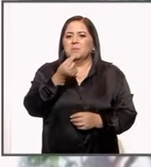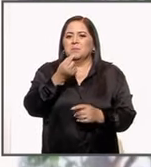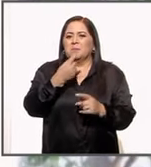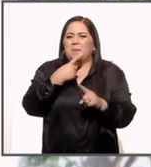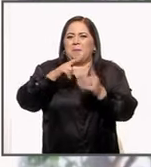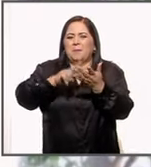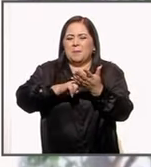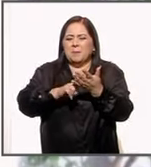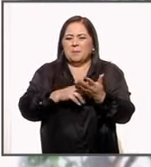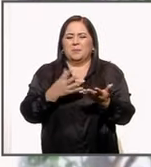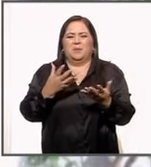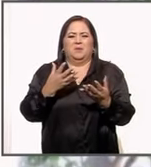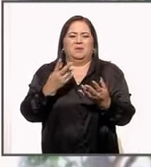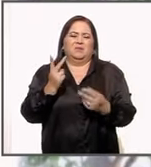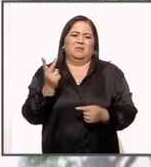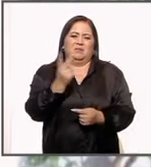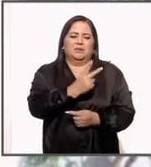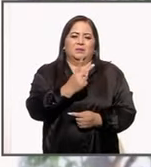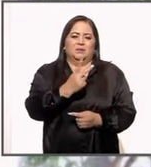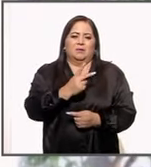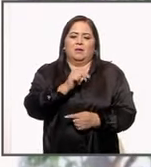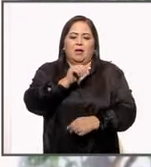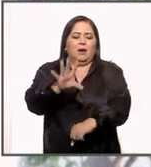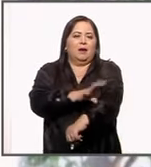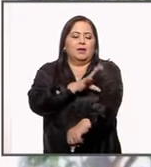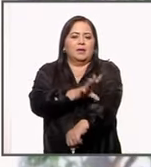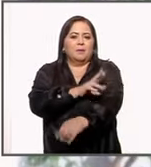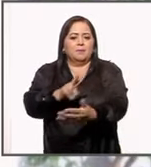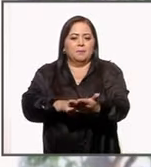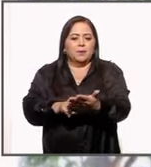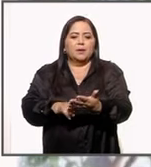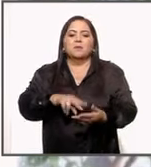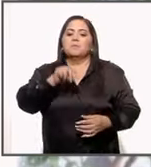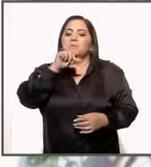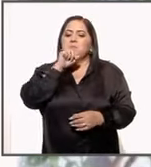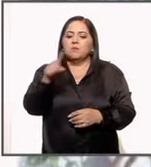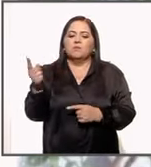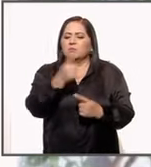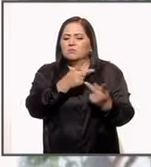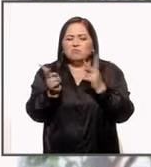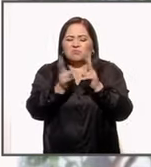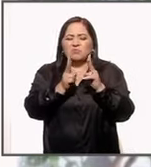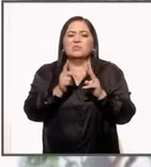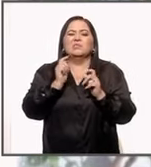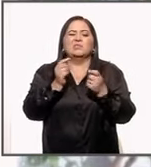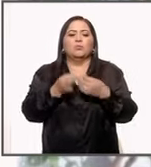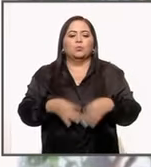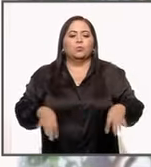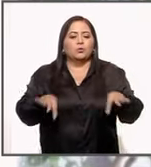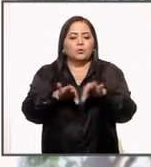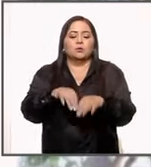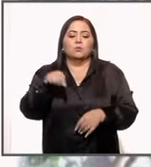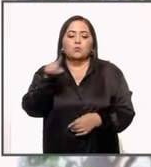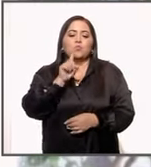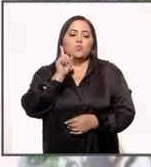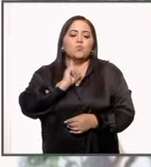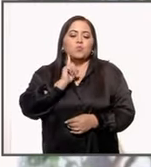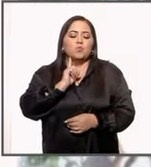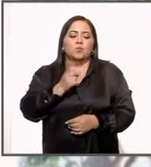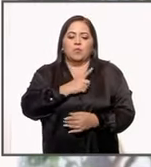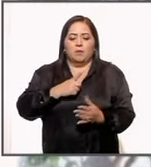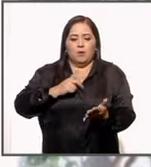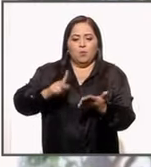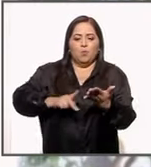Son partidarias de las energías verdes. También discutieron la importancia de que las mujeres ocupen